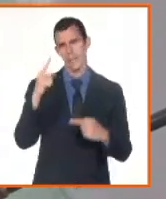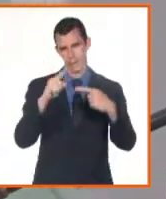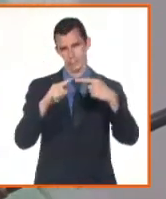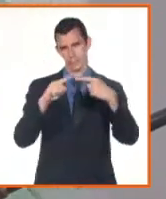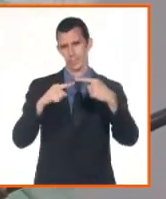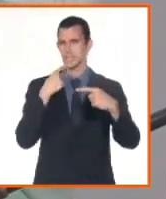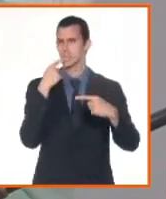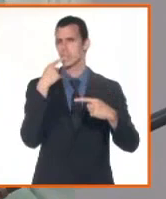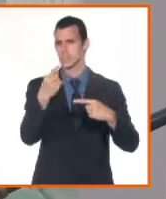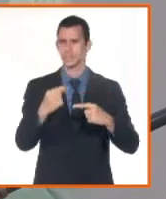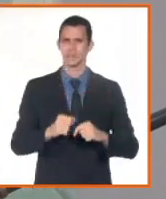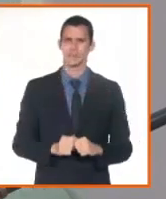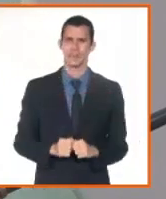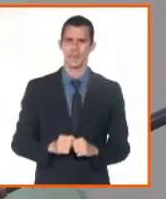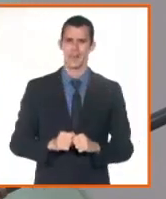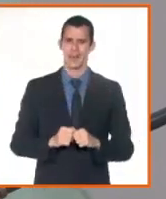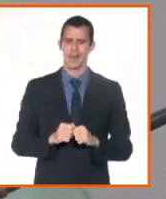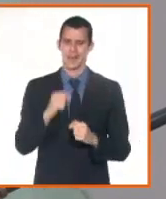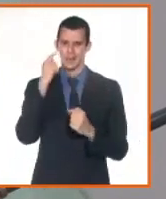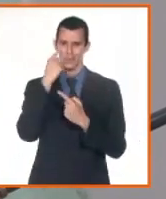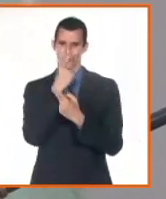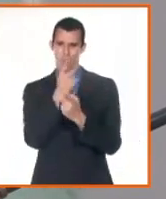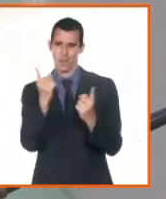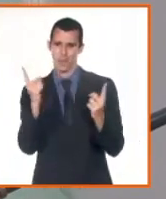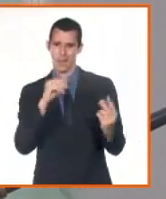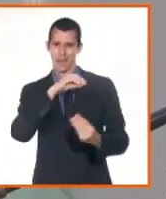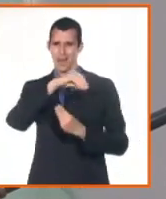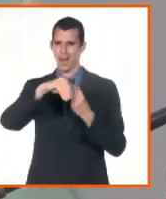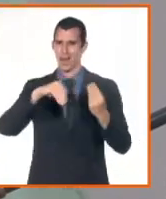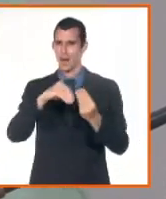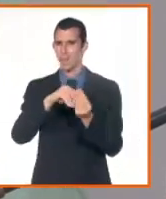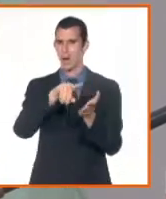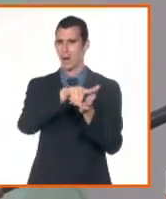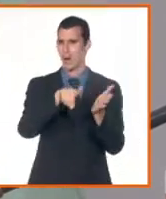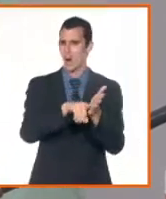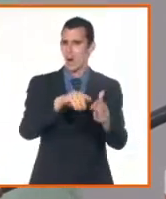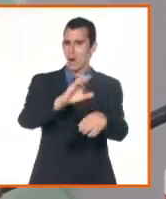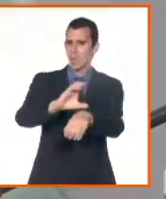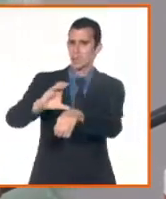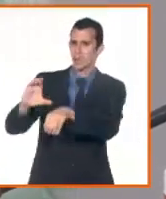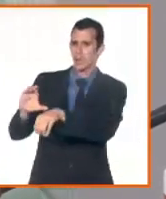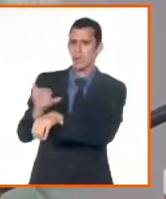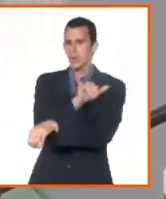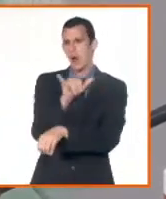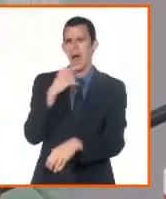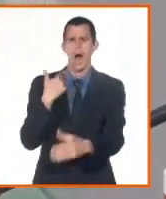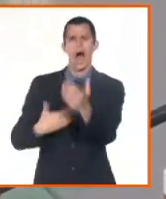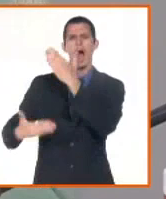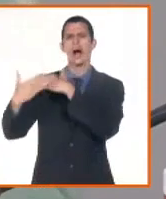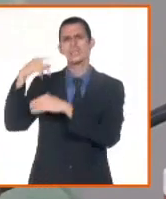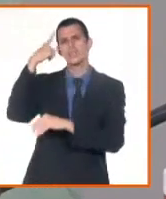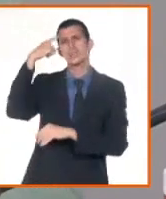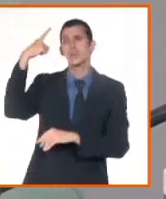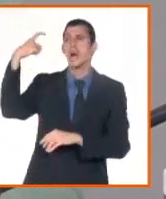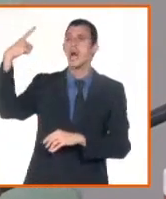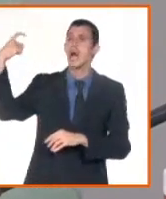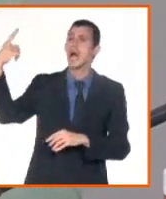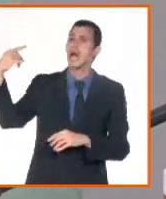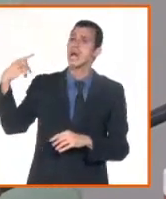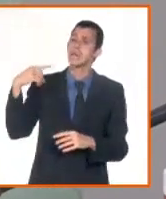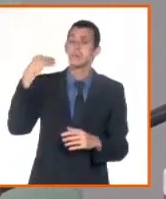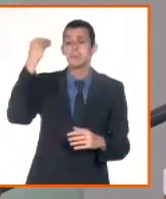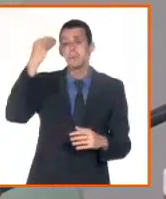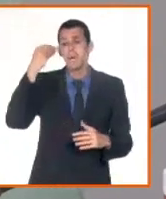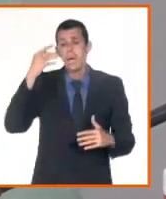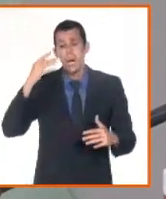fase superior, es la transformación digital, no es un sueño como hace años atrás en el sistema del Ministerio de Justicia, sino